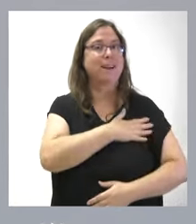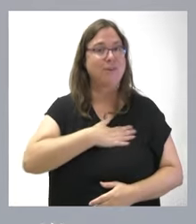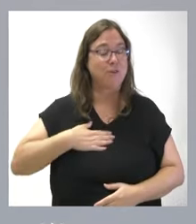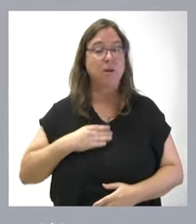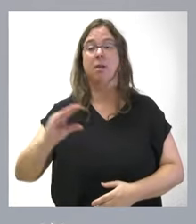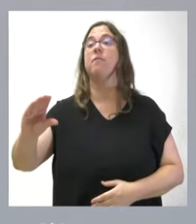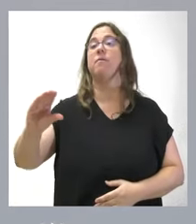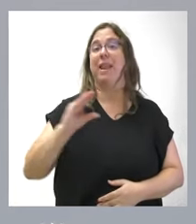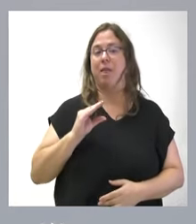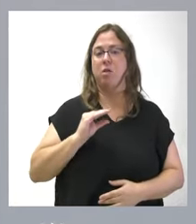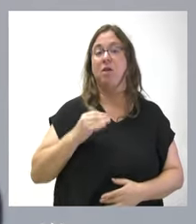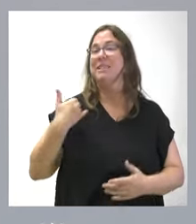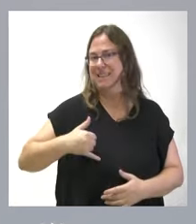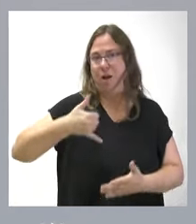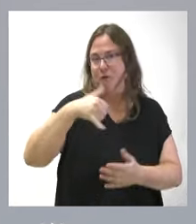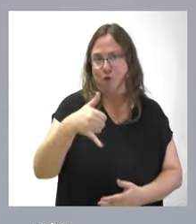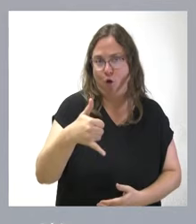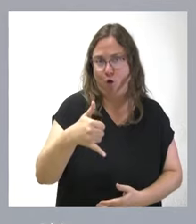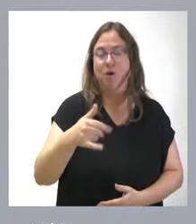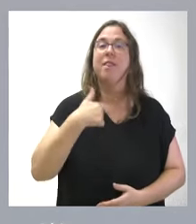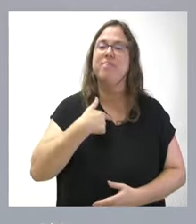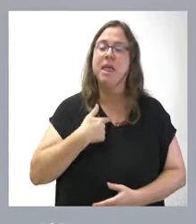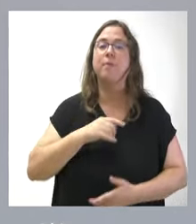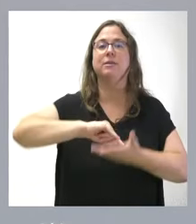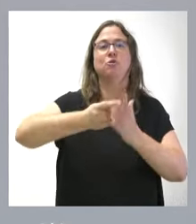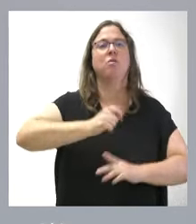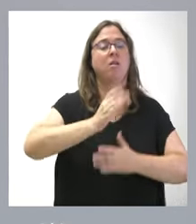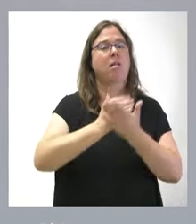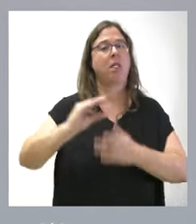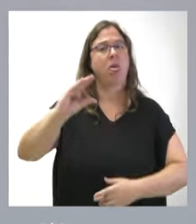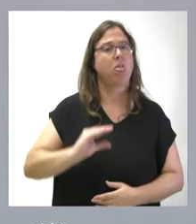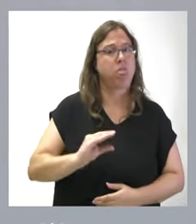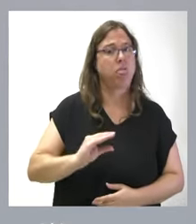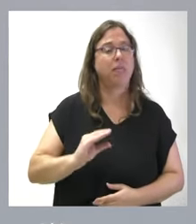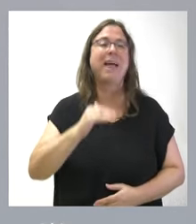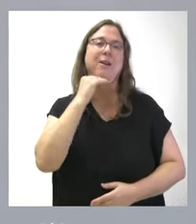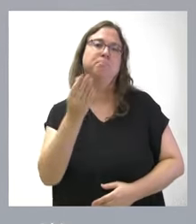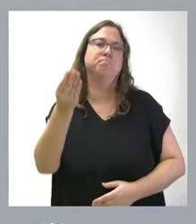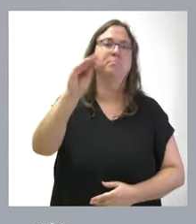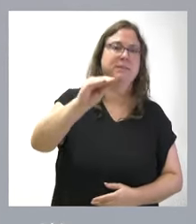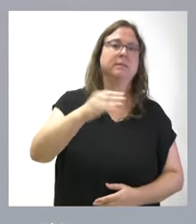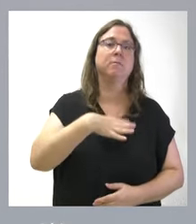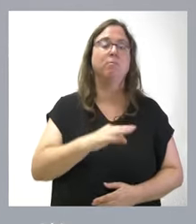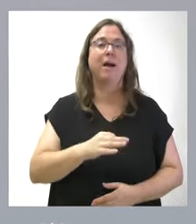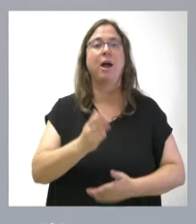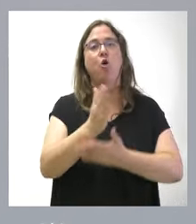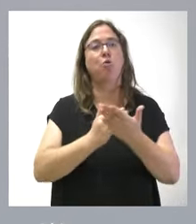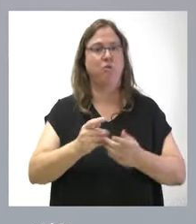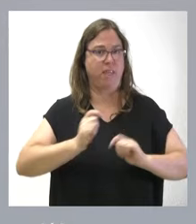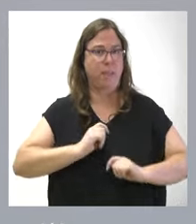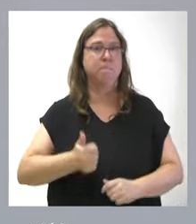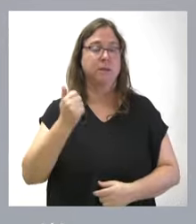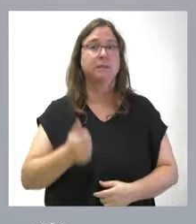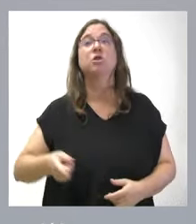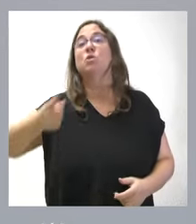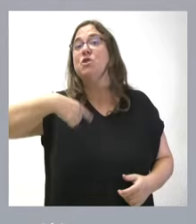infrafinanciación o resolviendo la infrafinanciación de las comunidades autónomas, aportar alguna cantidad adicional a las comunidades autónomas. Claro,